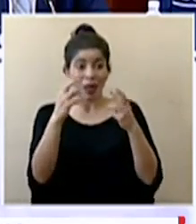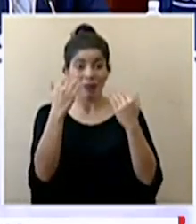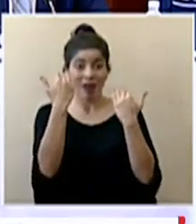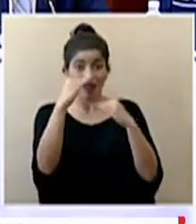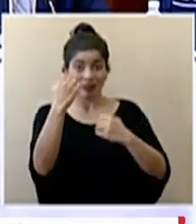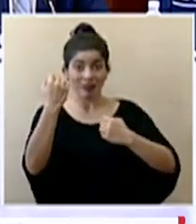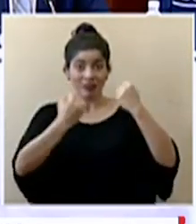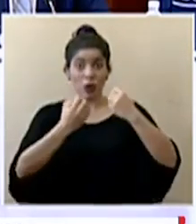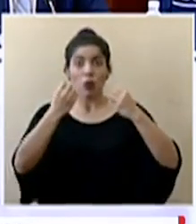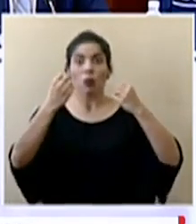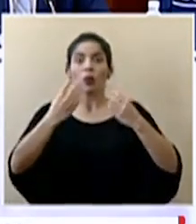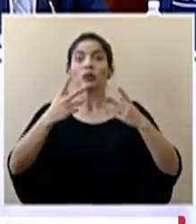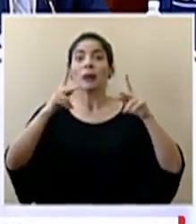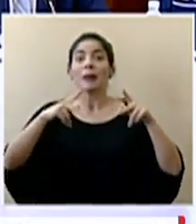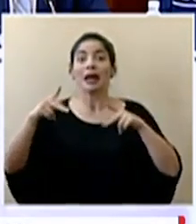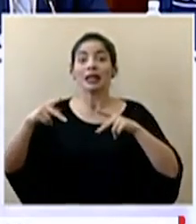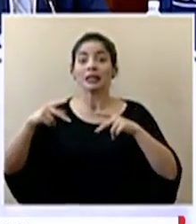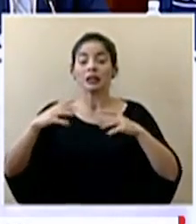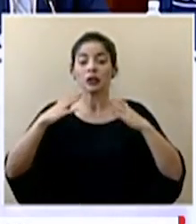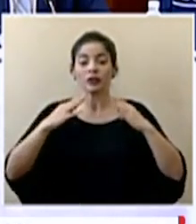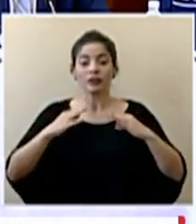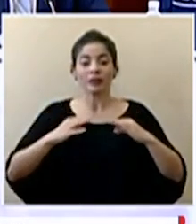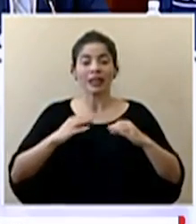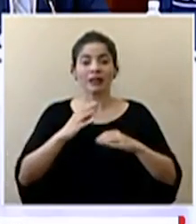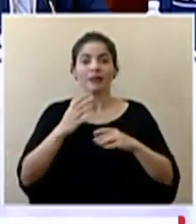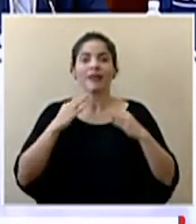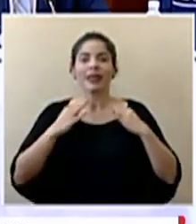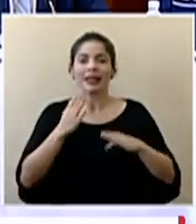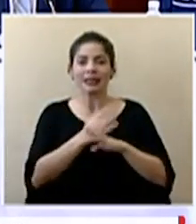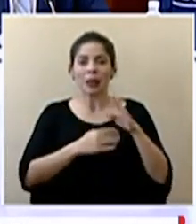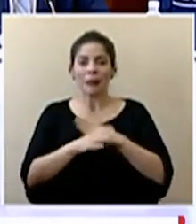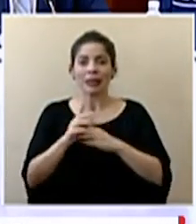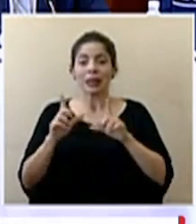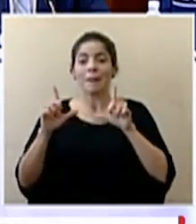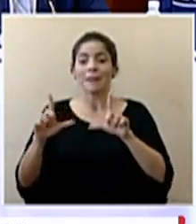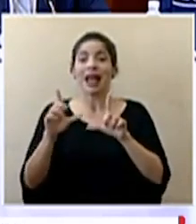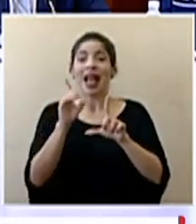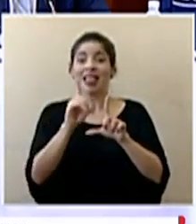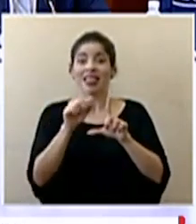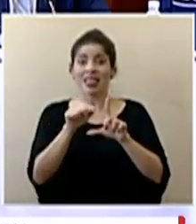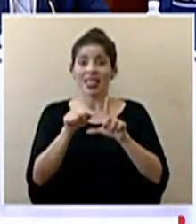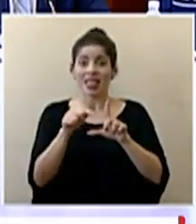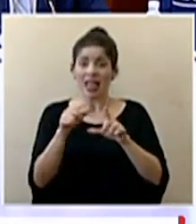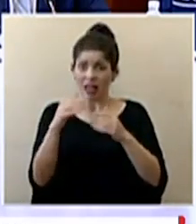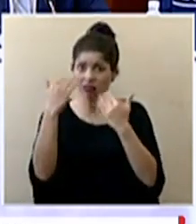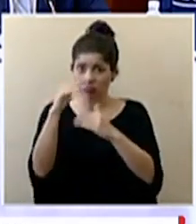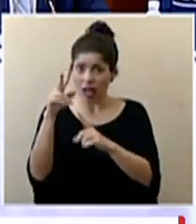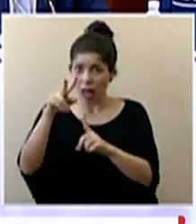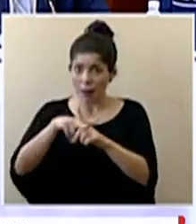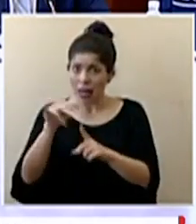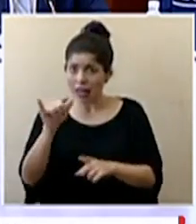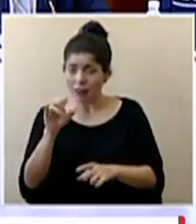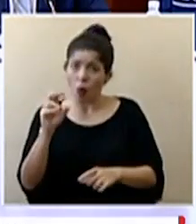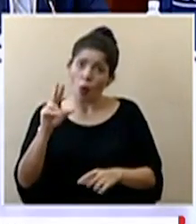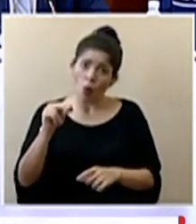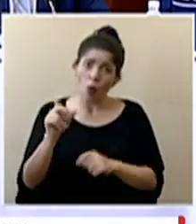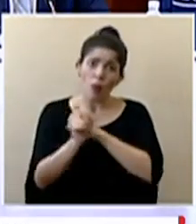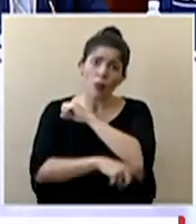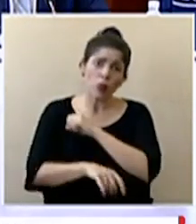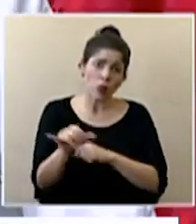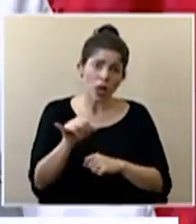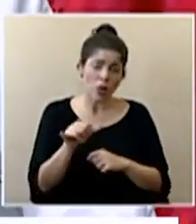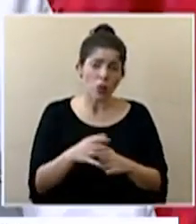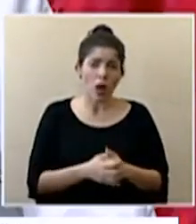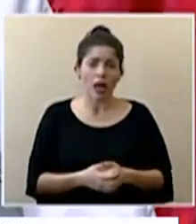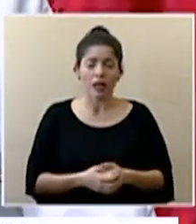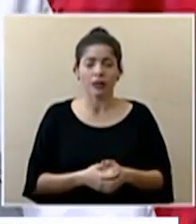muchas personas con movilidad reducida que son vehículos placa D están exonerados de la restricción vehicular o serán sancionados de la misma